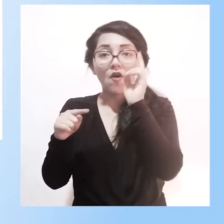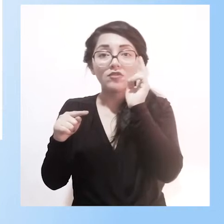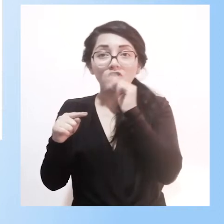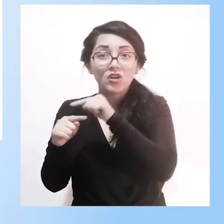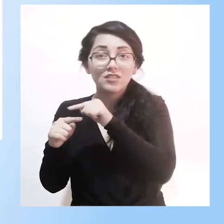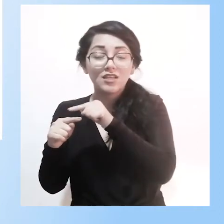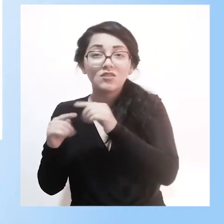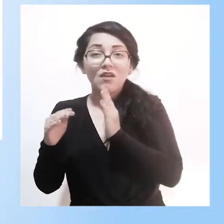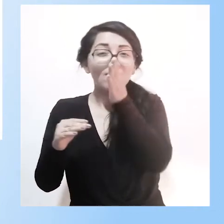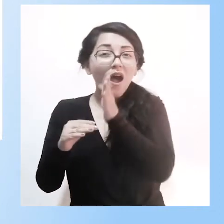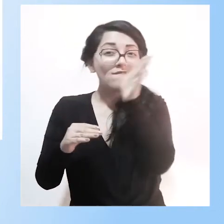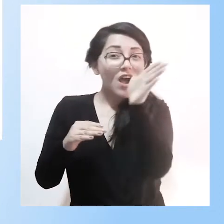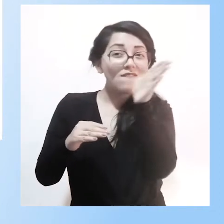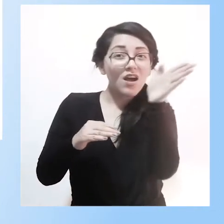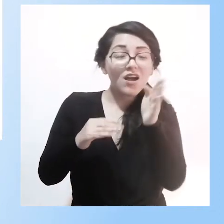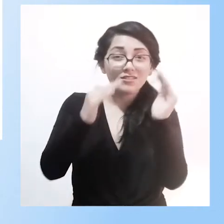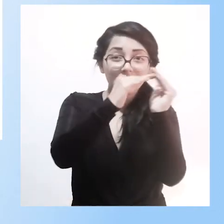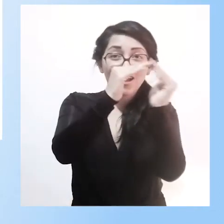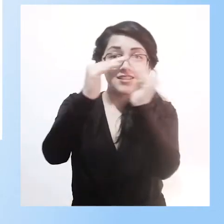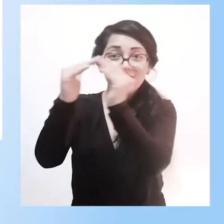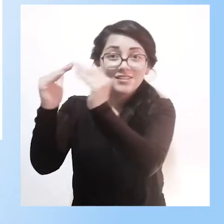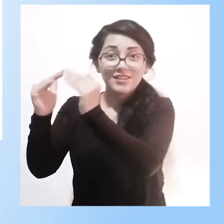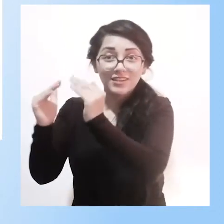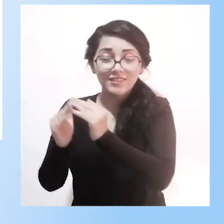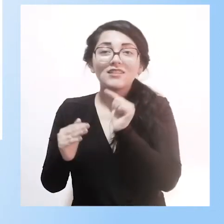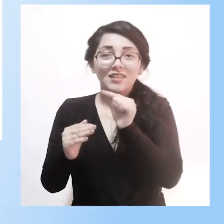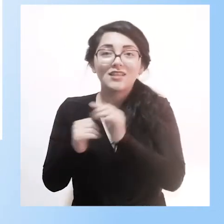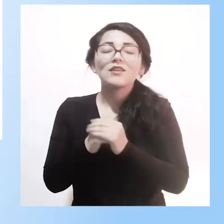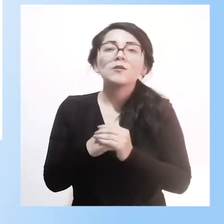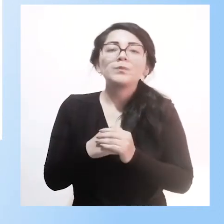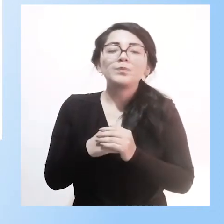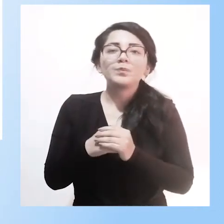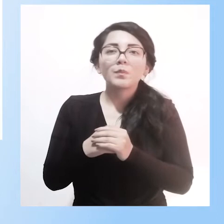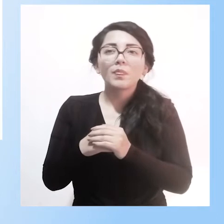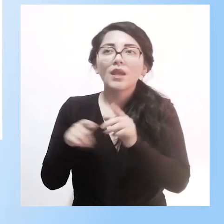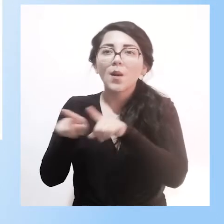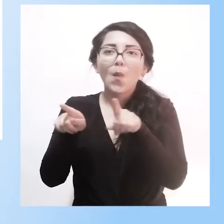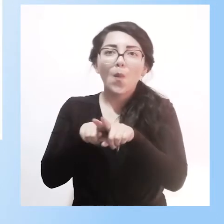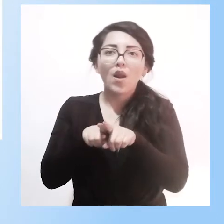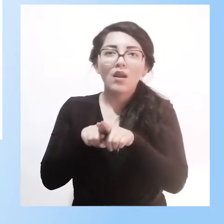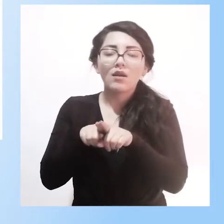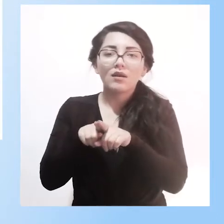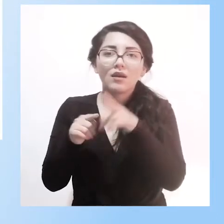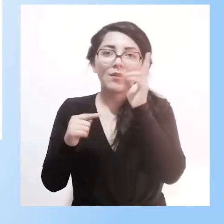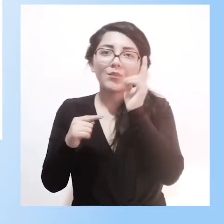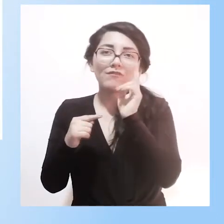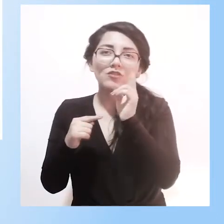hogares, que son los docentes comunitarios y los docentes que hacen toda la